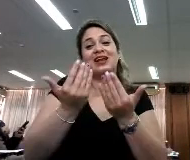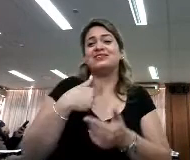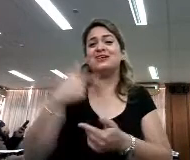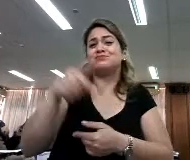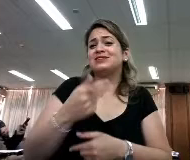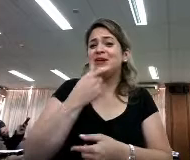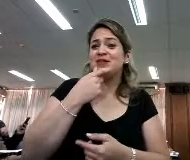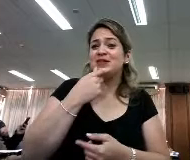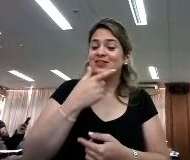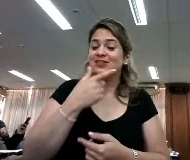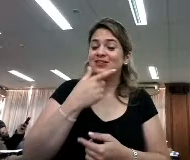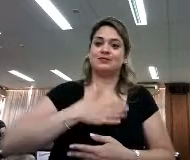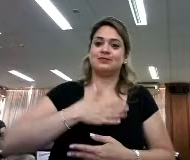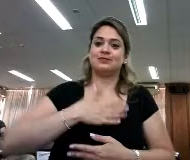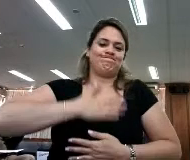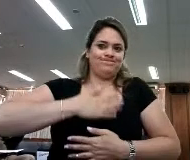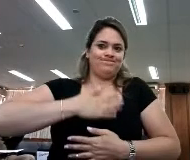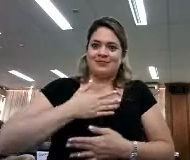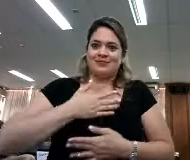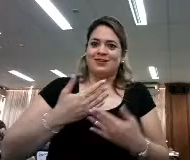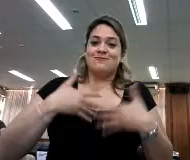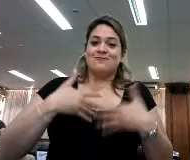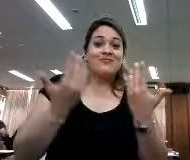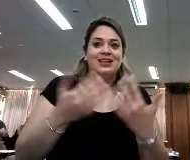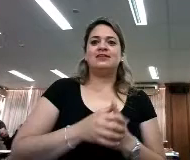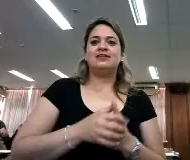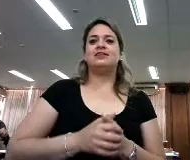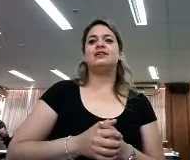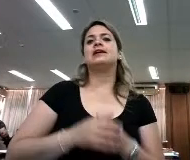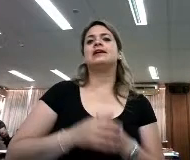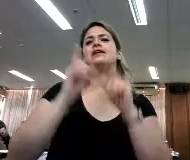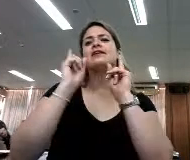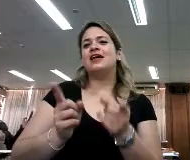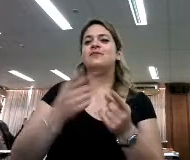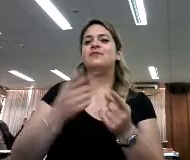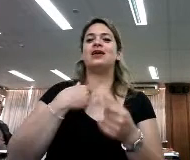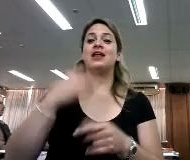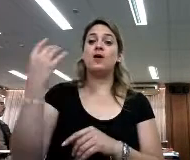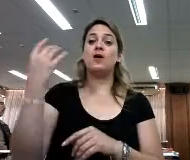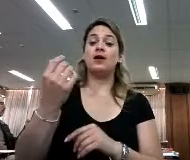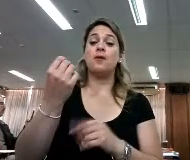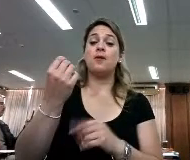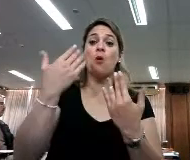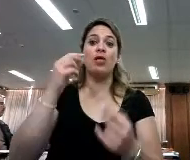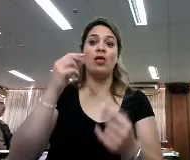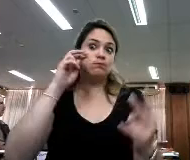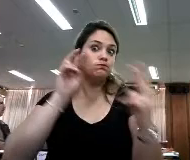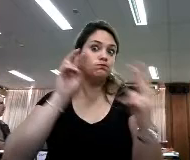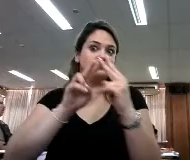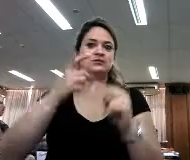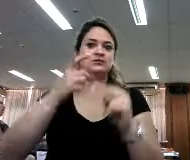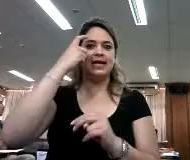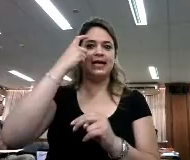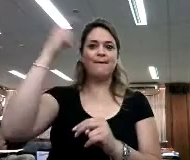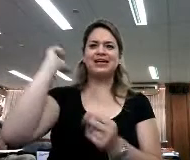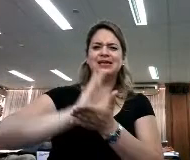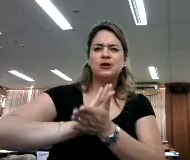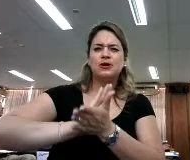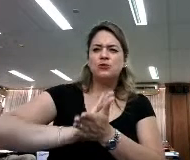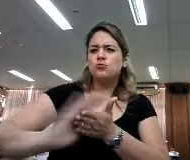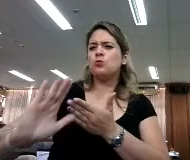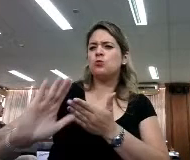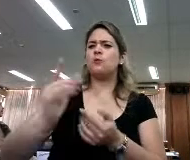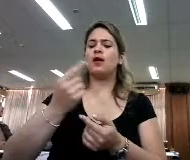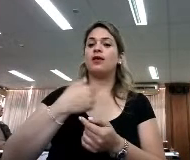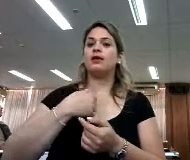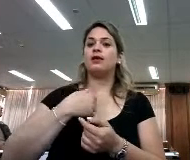muy muy contenta y bueno también por permitirme la oportunidad de conocerlos, de tener nuevas experiencias, nuevos aprendizajes, verdad